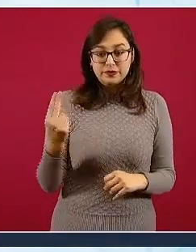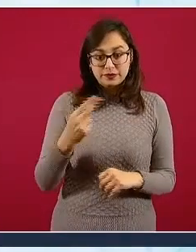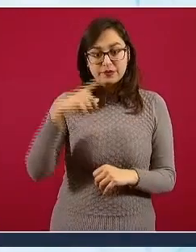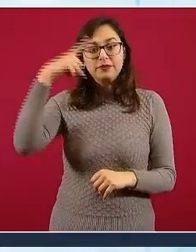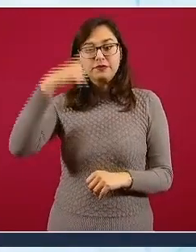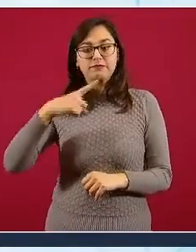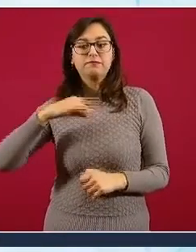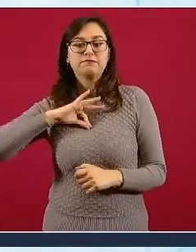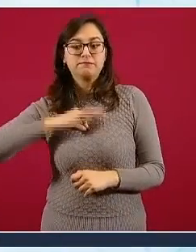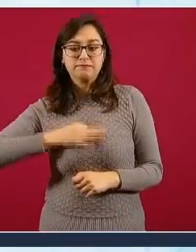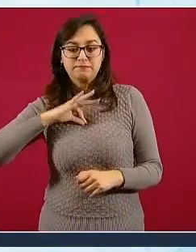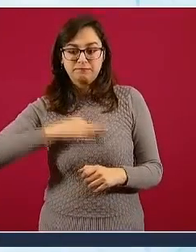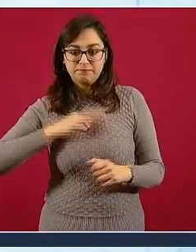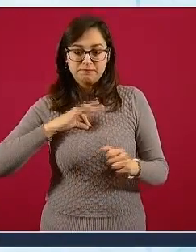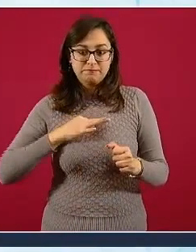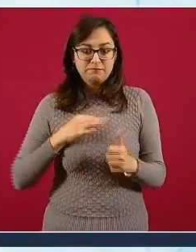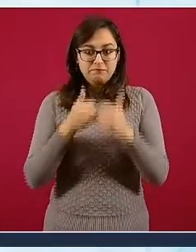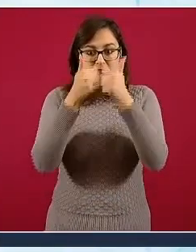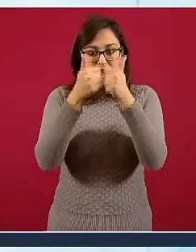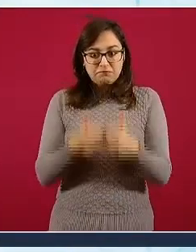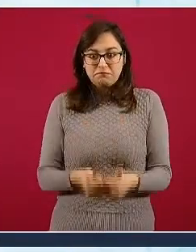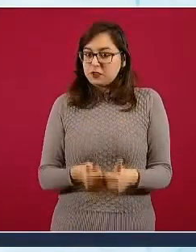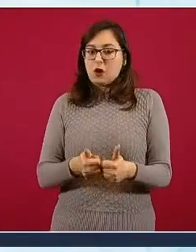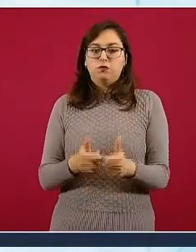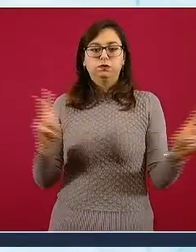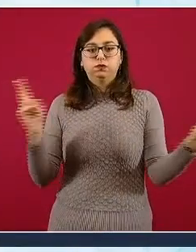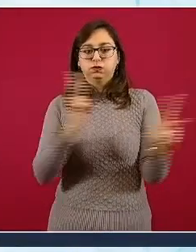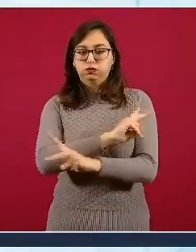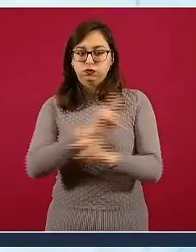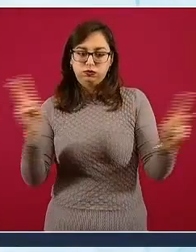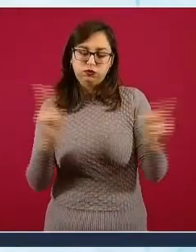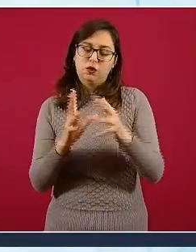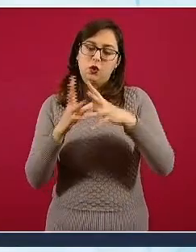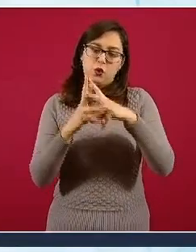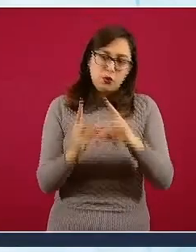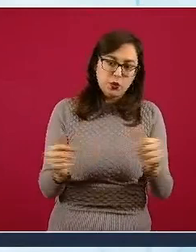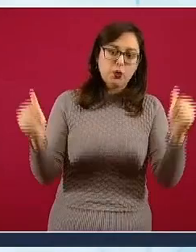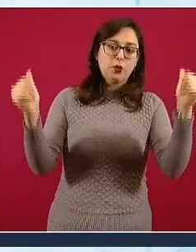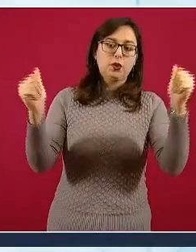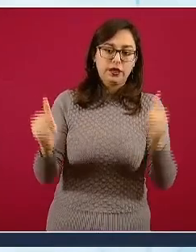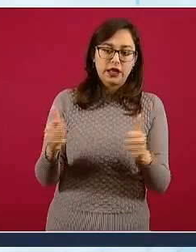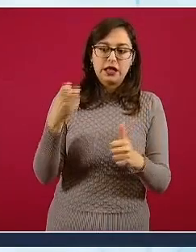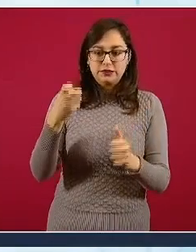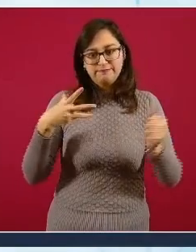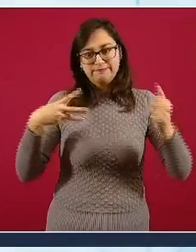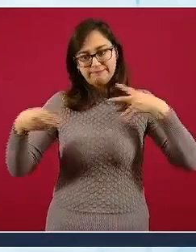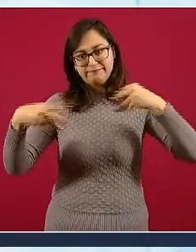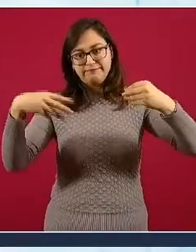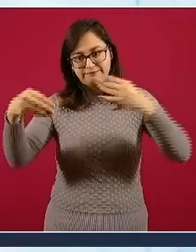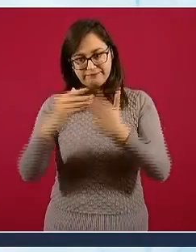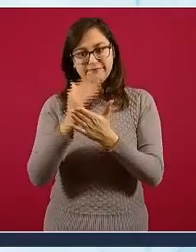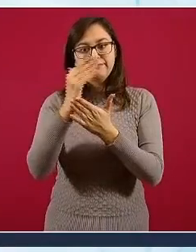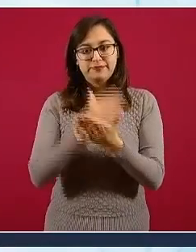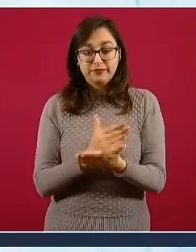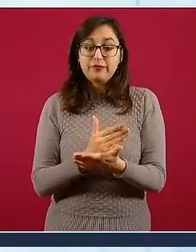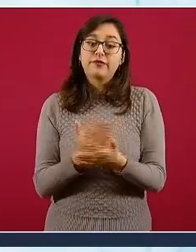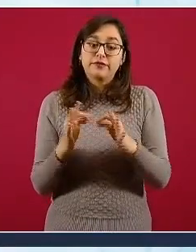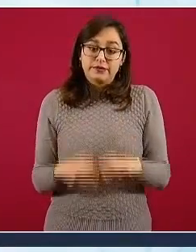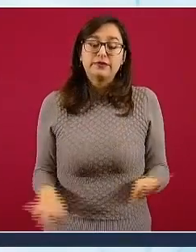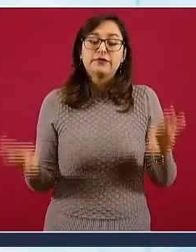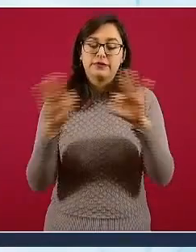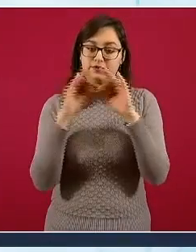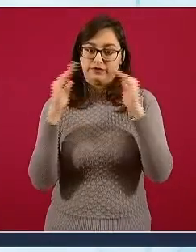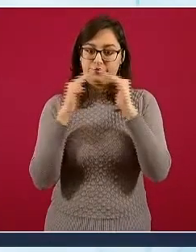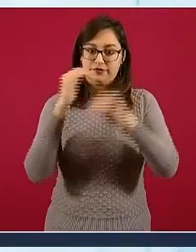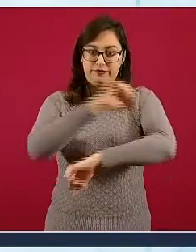virales no se mantengan en un solo sitio y que el riesgo de contagio disminuye muchísimo conforme ventilamos y